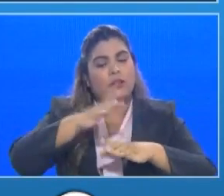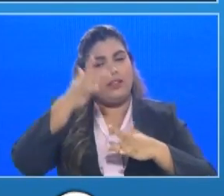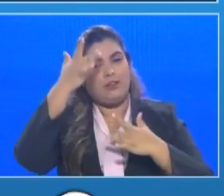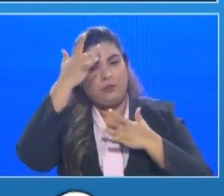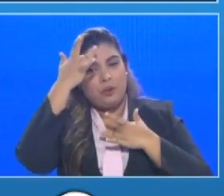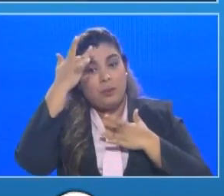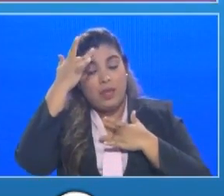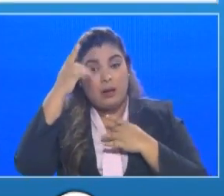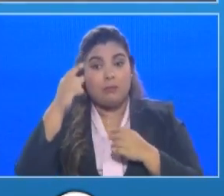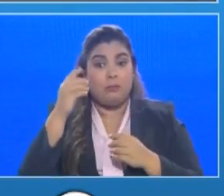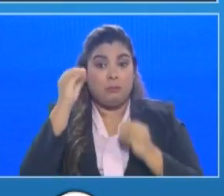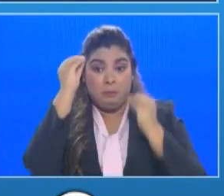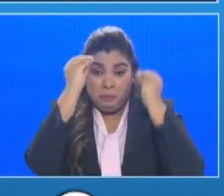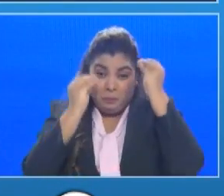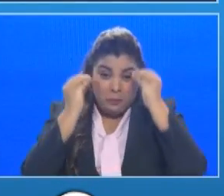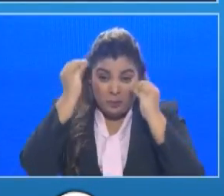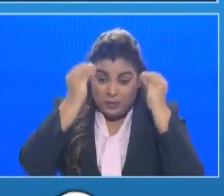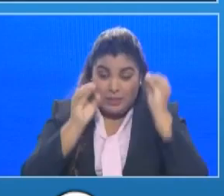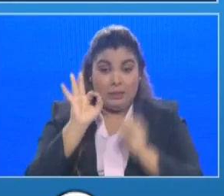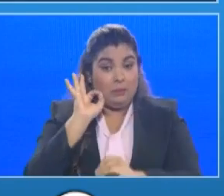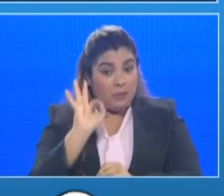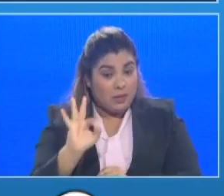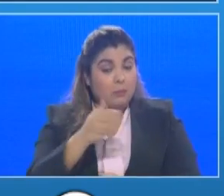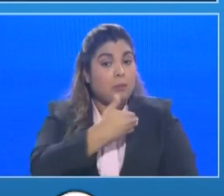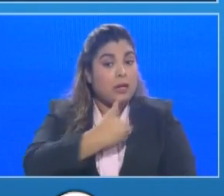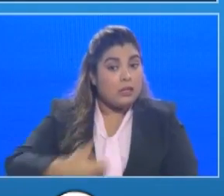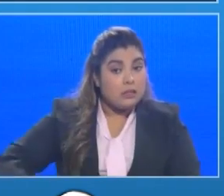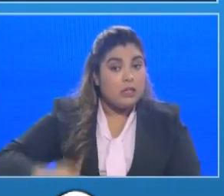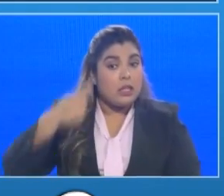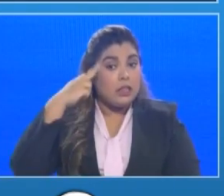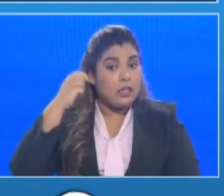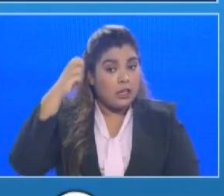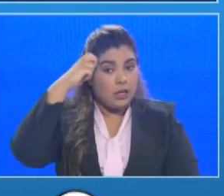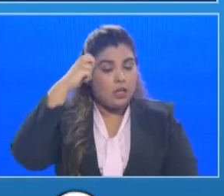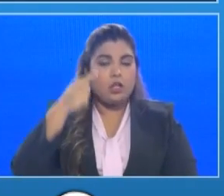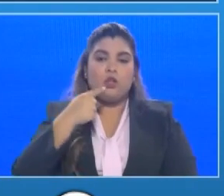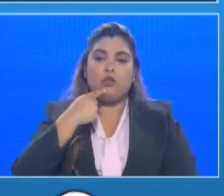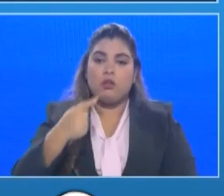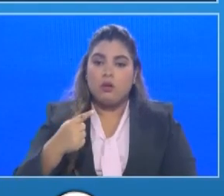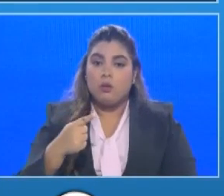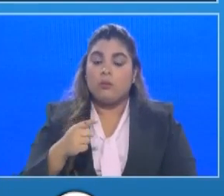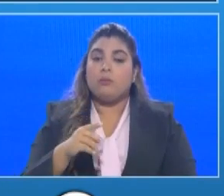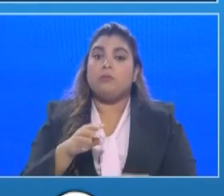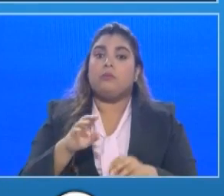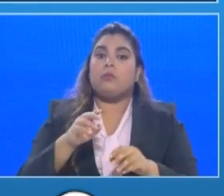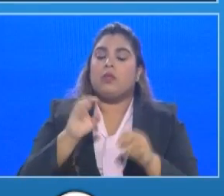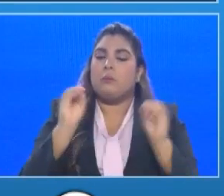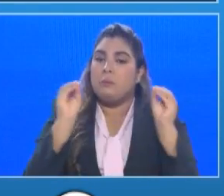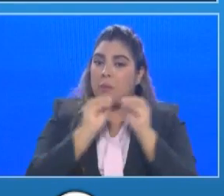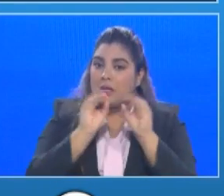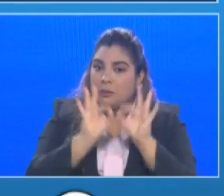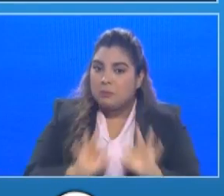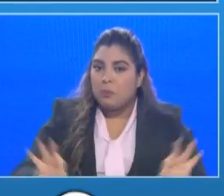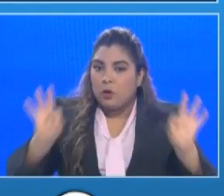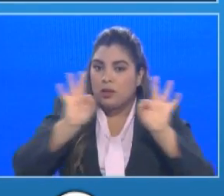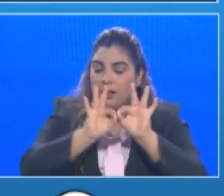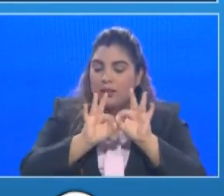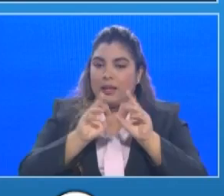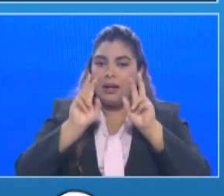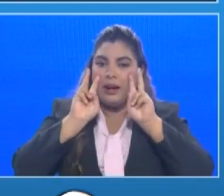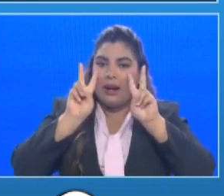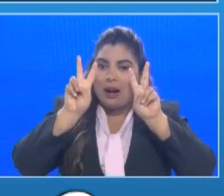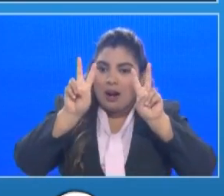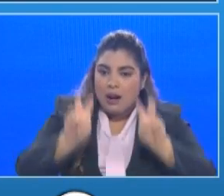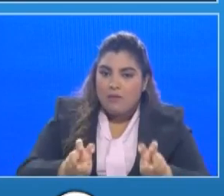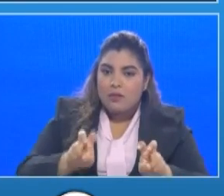el presidente ha planteado que las decisiones que se van a tomar van a ser mucho con tomando las características desde el punto de vista de la